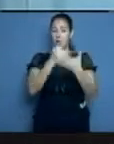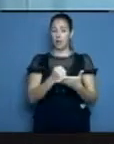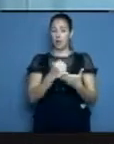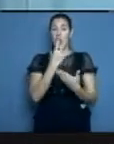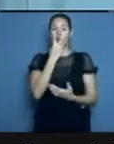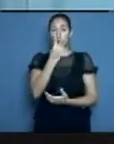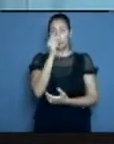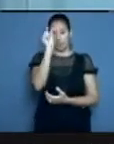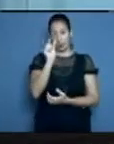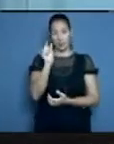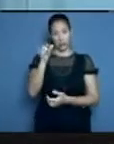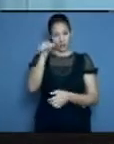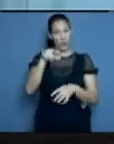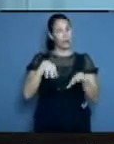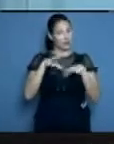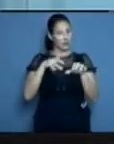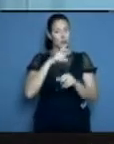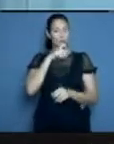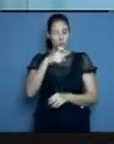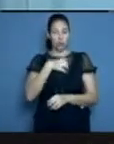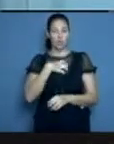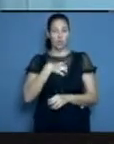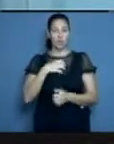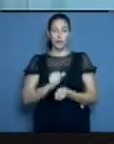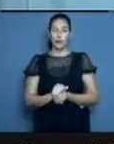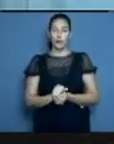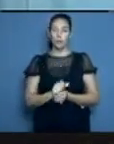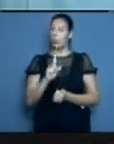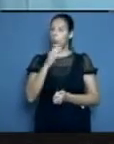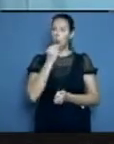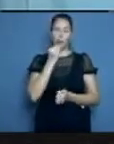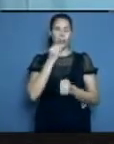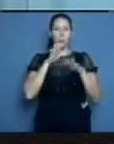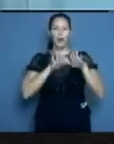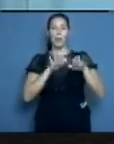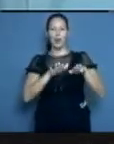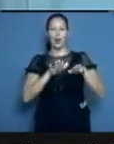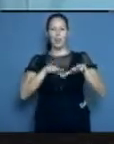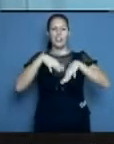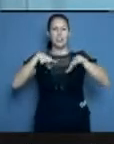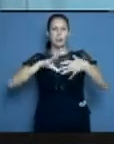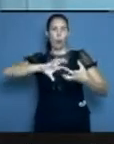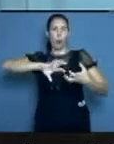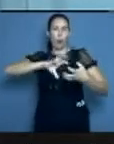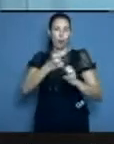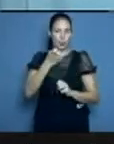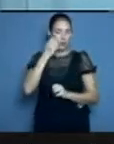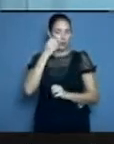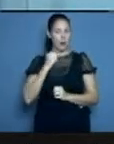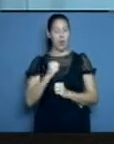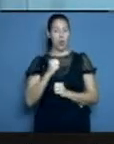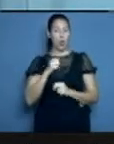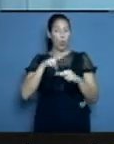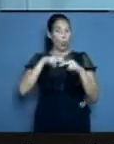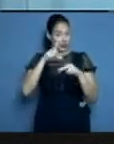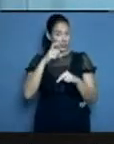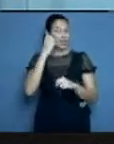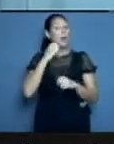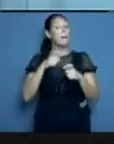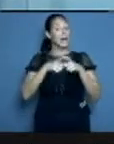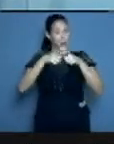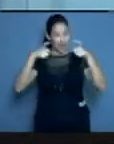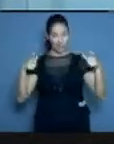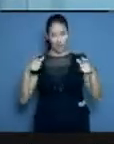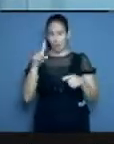esta situación. No podemos seguir dejando que la situación se nos vaya de la mano porque Holguín no es matanza. Holguín tiene la